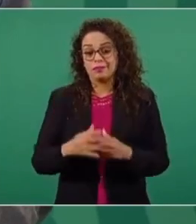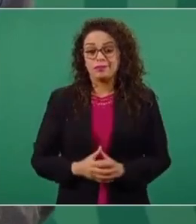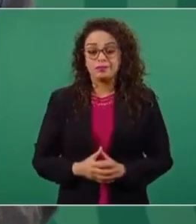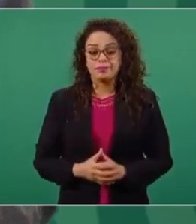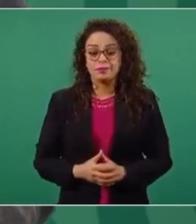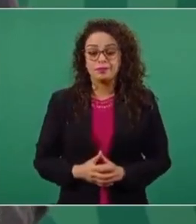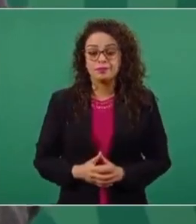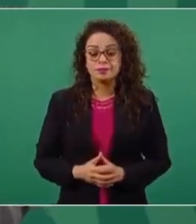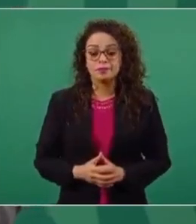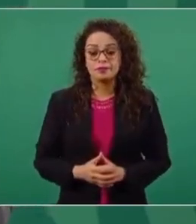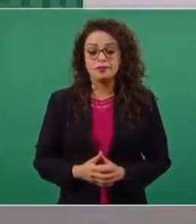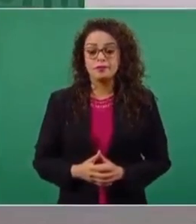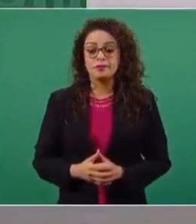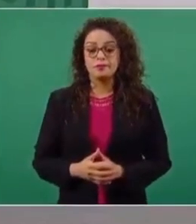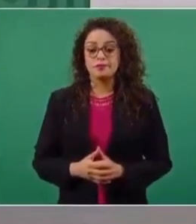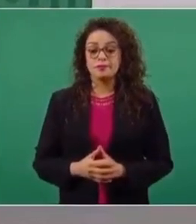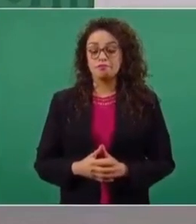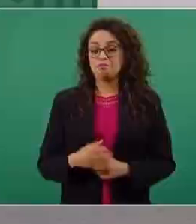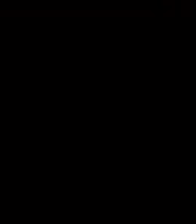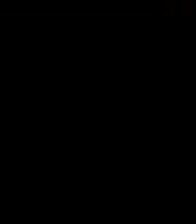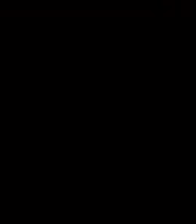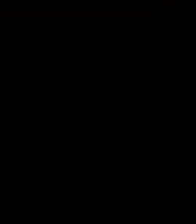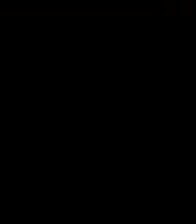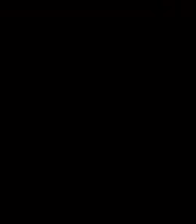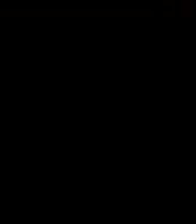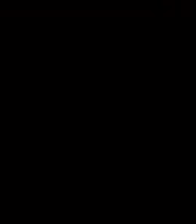les importa nada más el dinero.